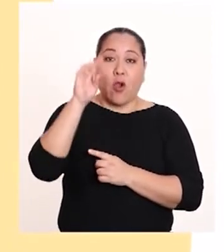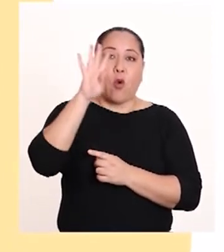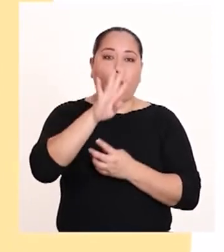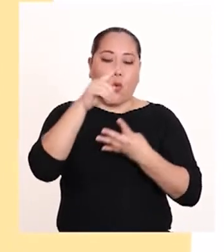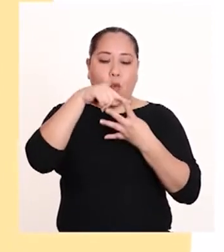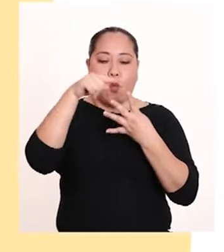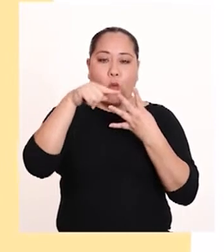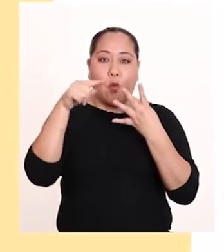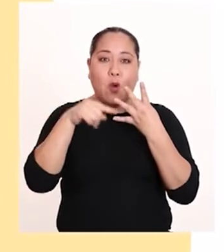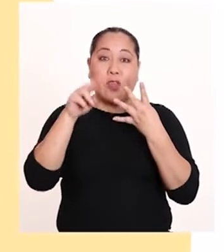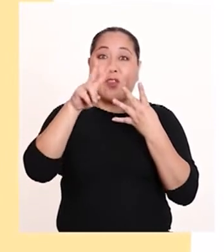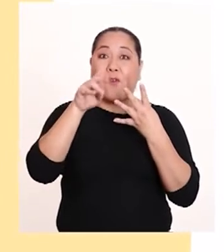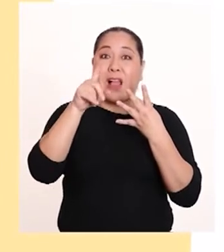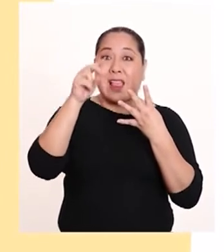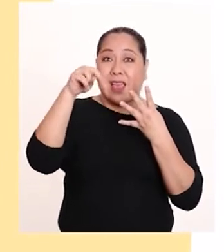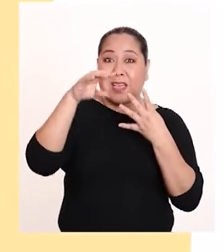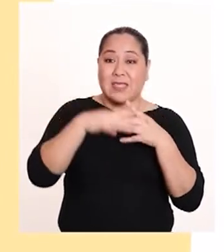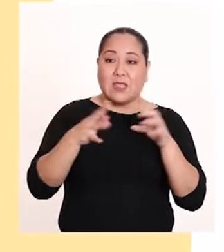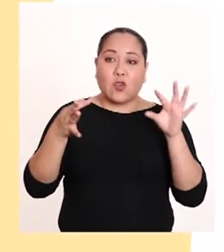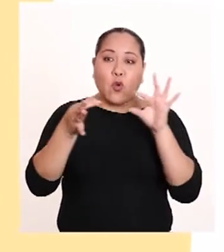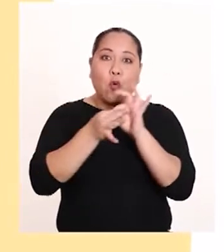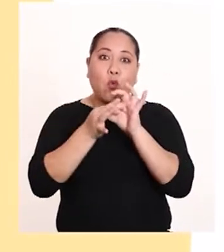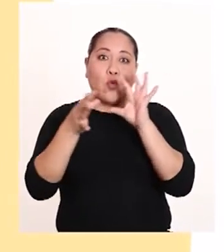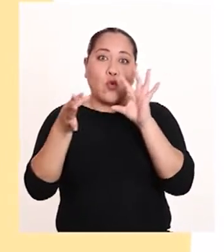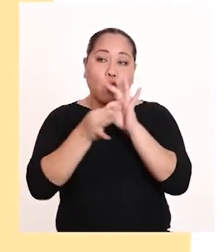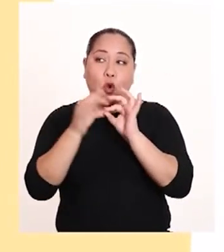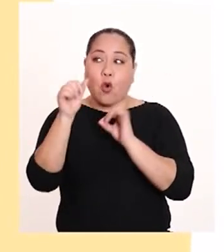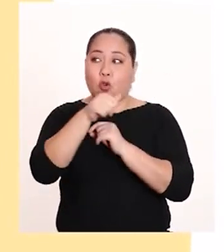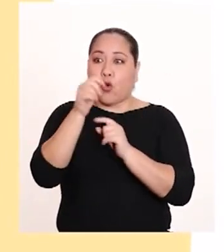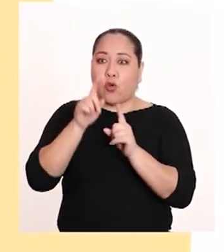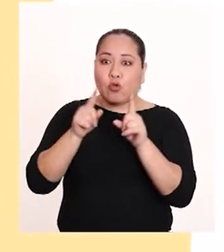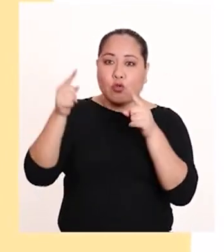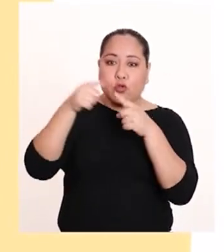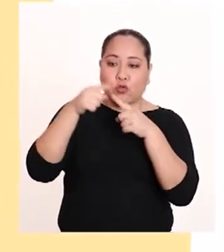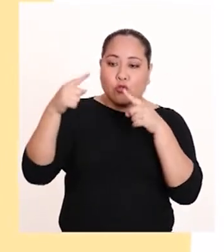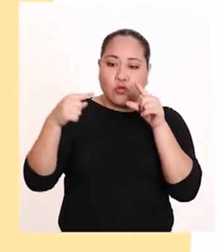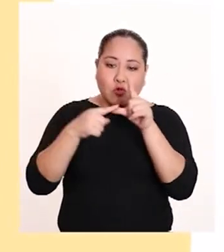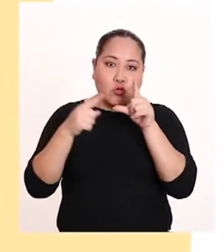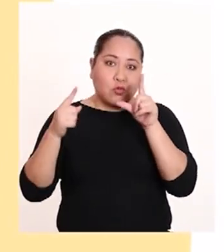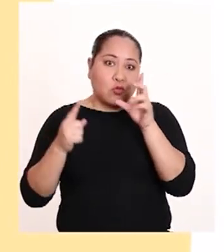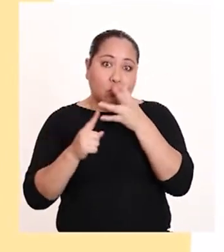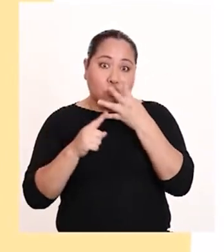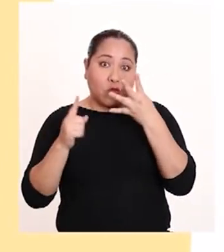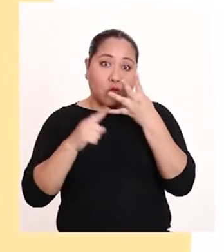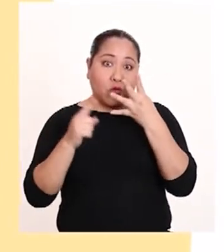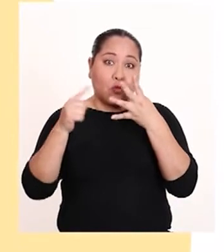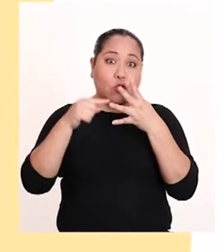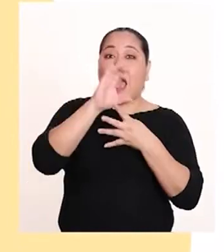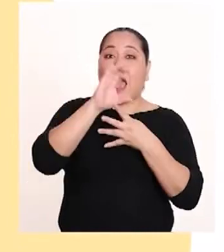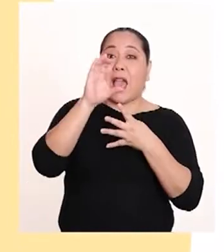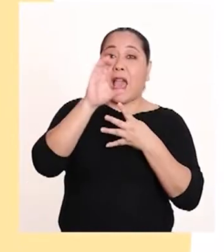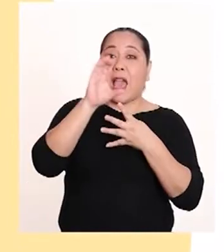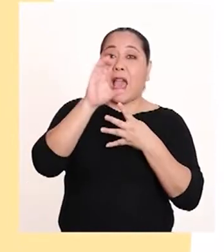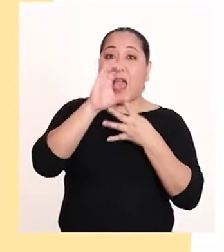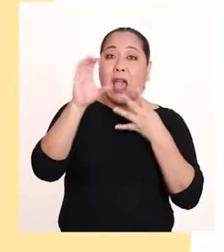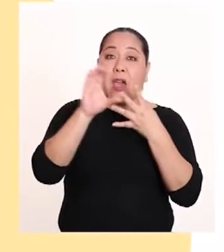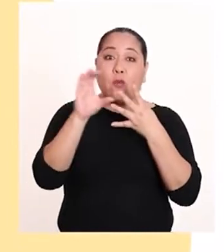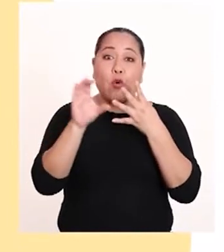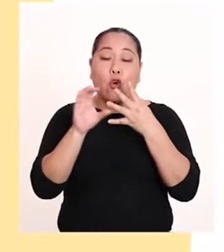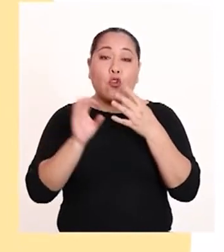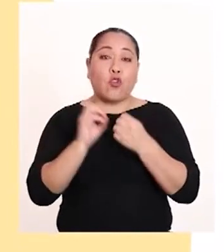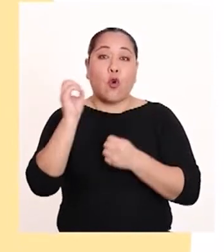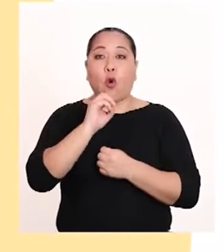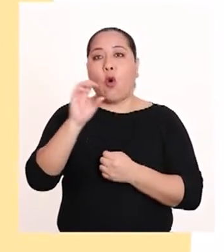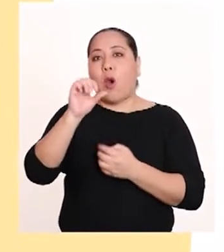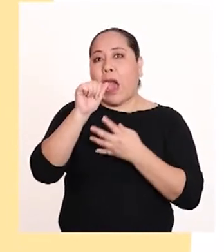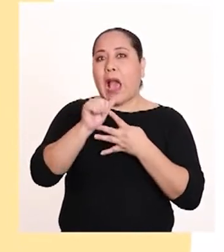electrones de valencia, por lo que forma enlaces con otros carbonos u otros átomos para completar